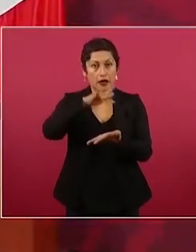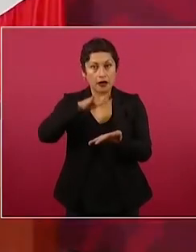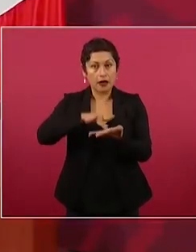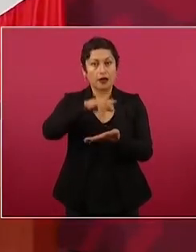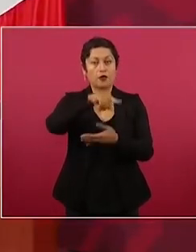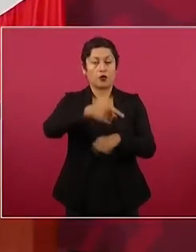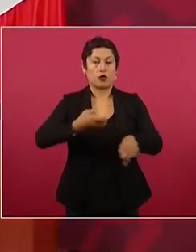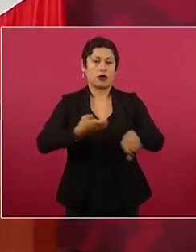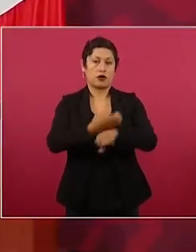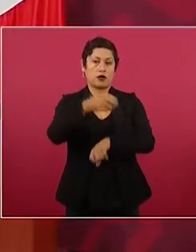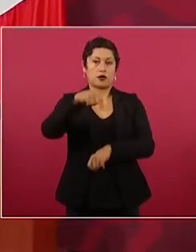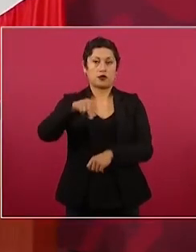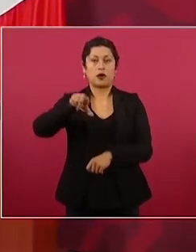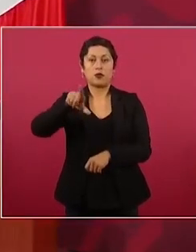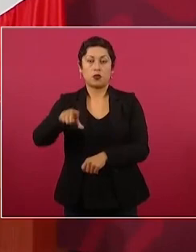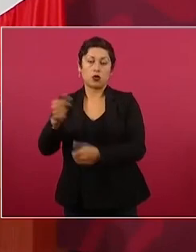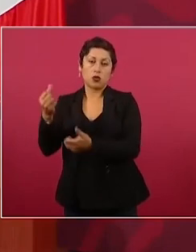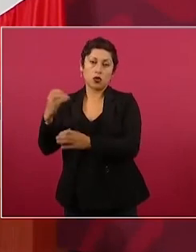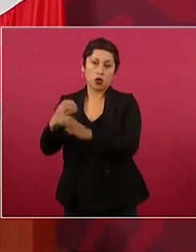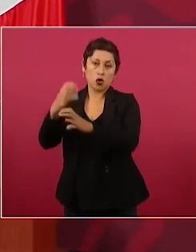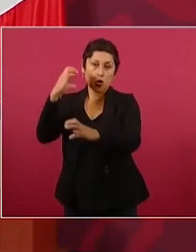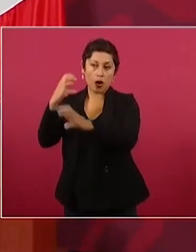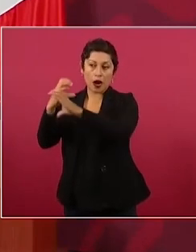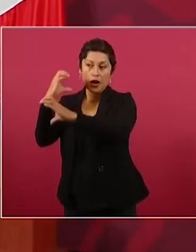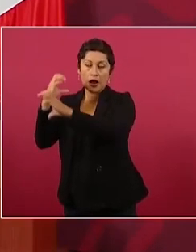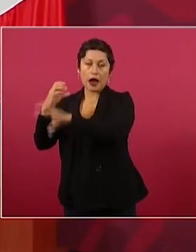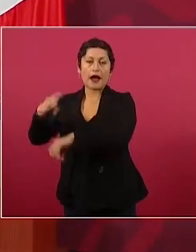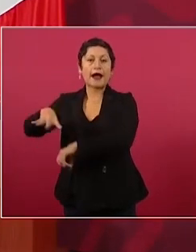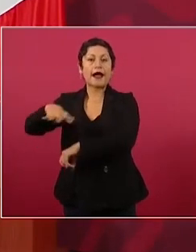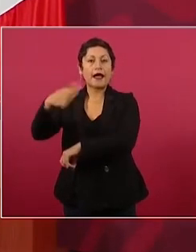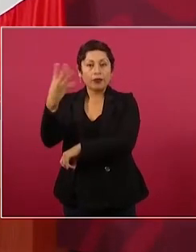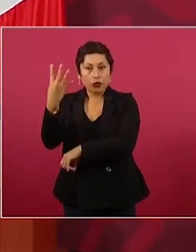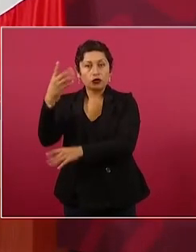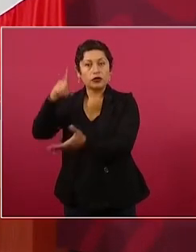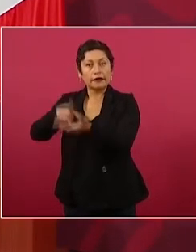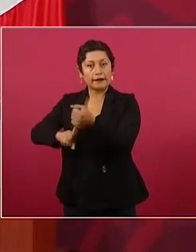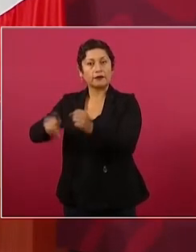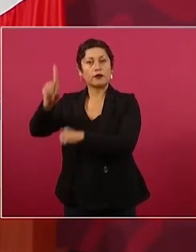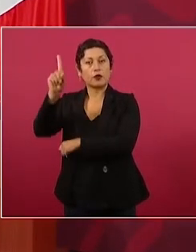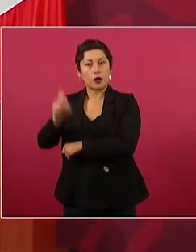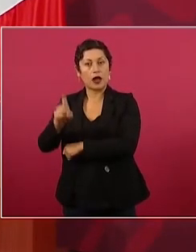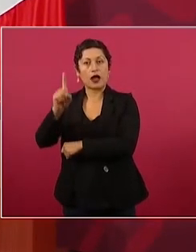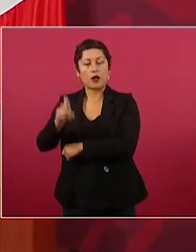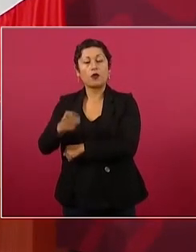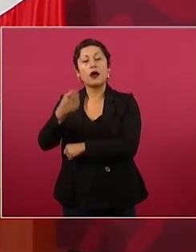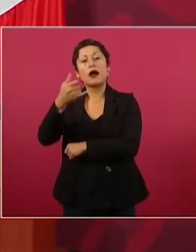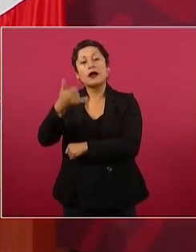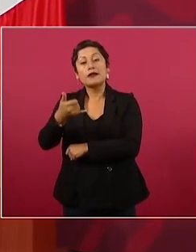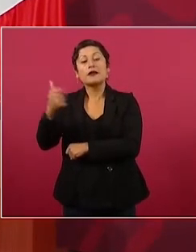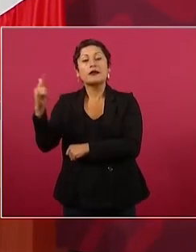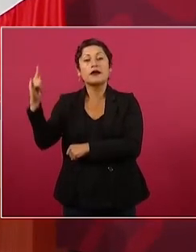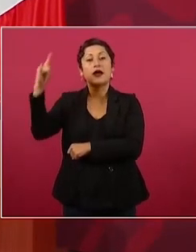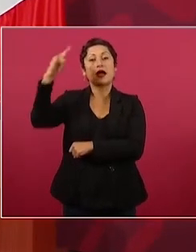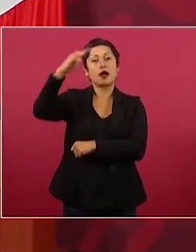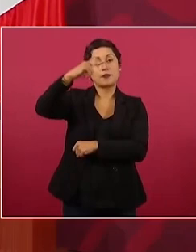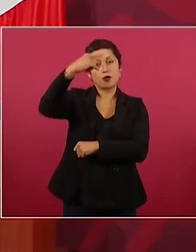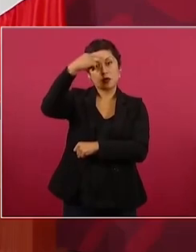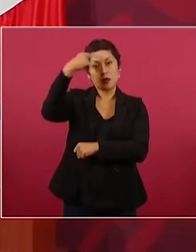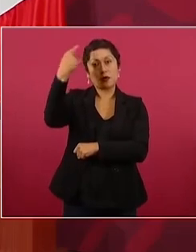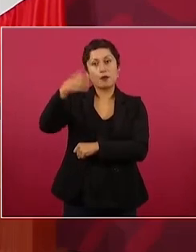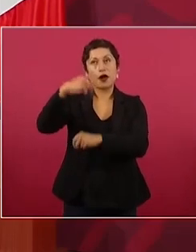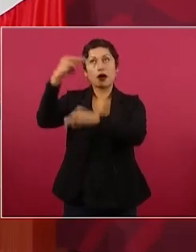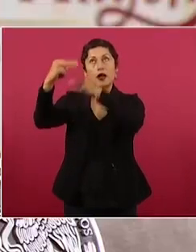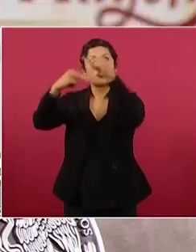con 14 pipas y un avión Kiner para la estimulación y bombardeo de nubes